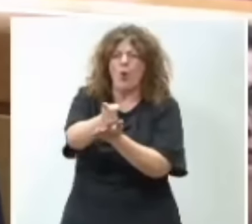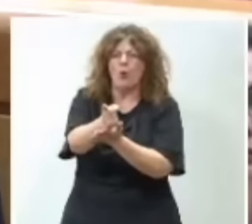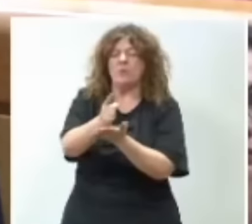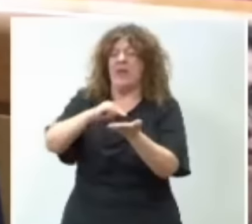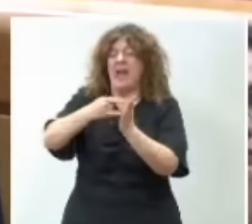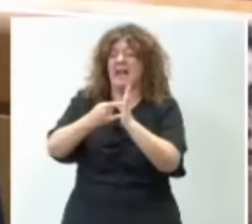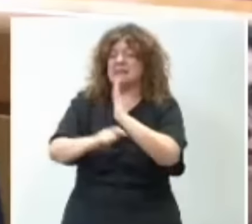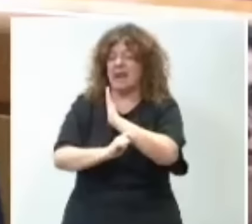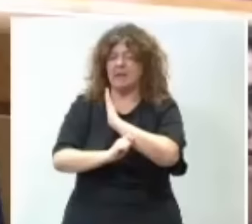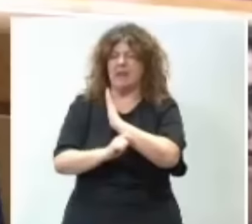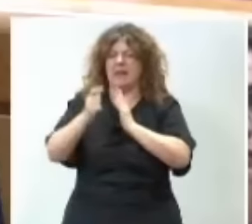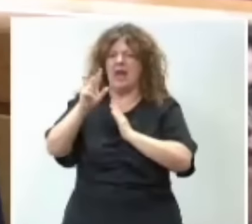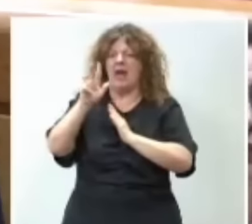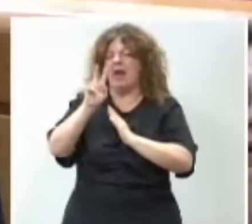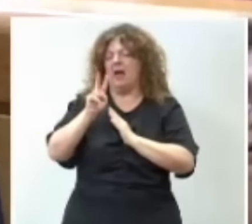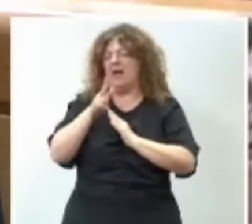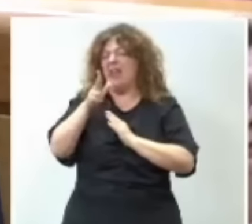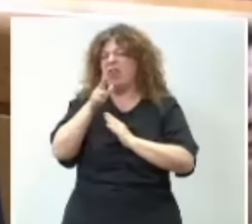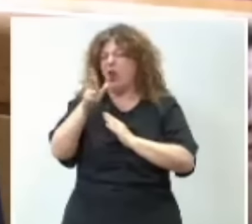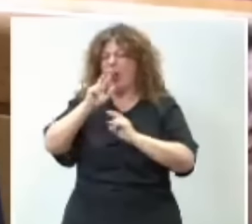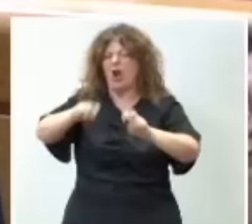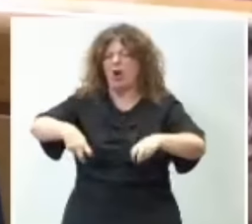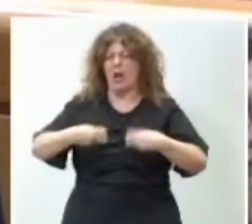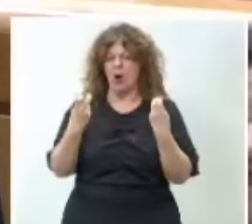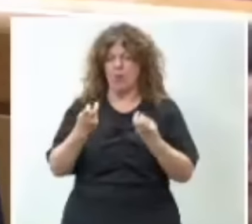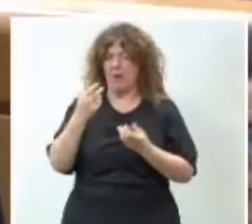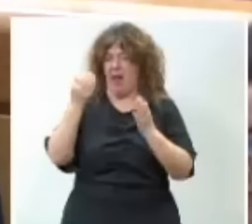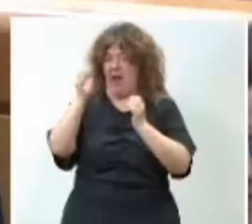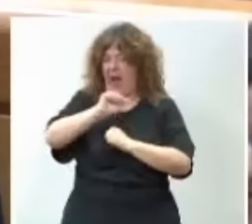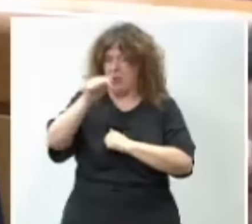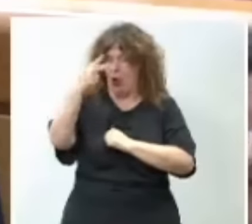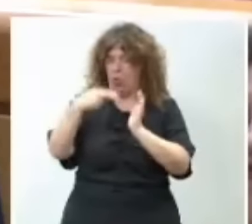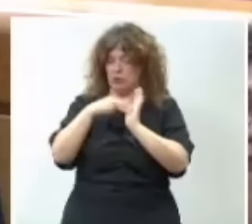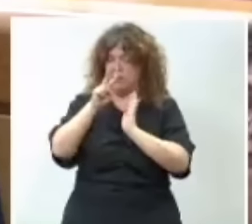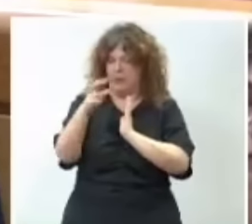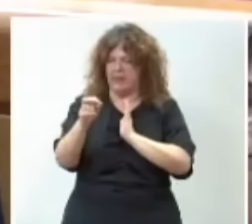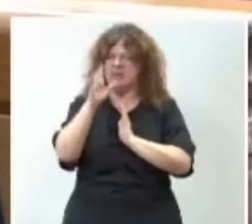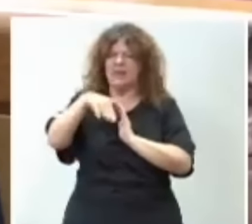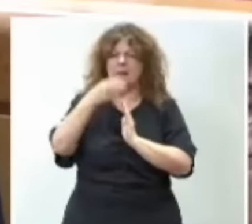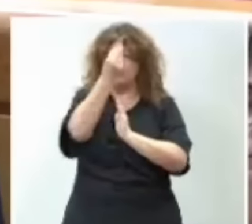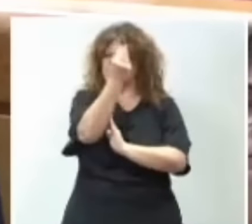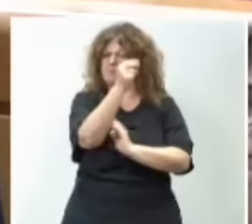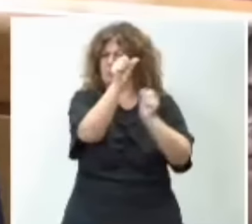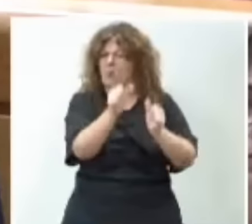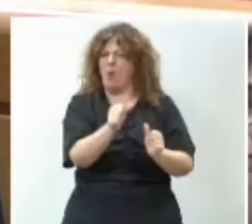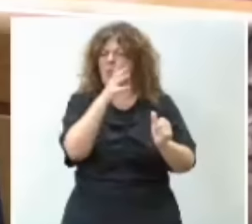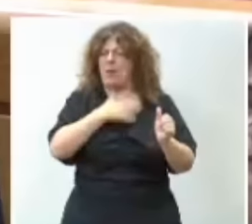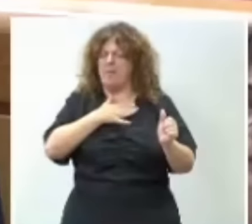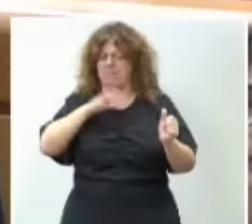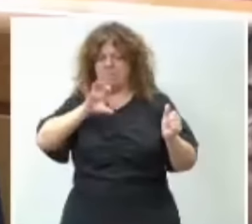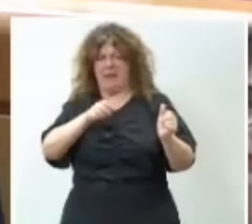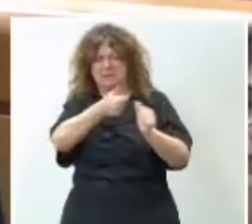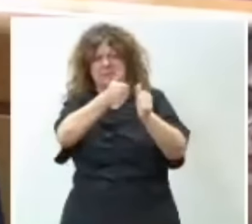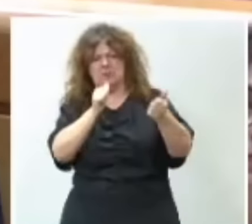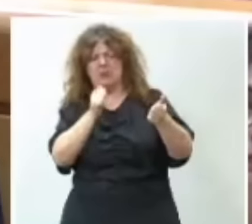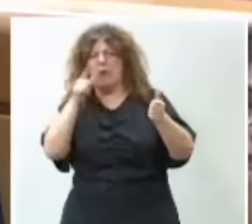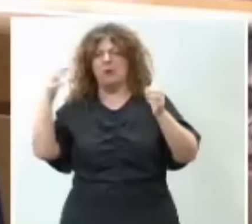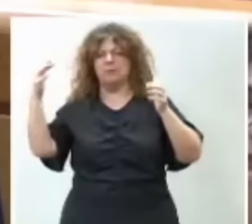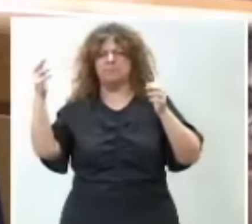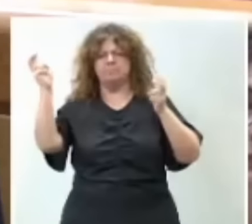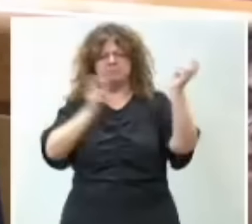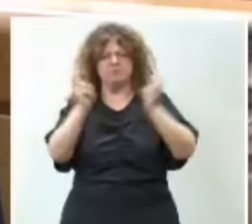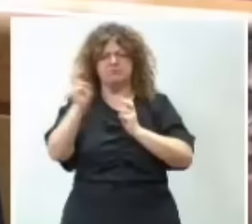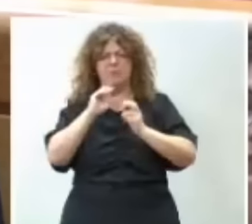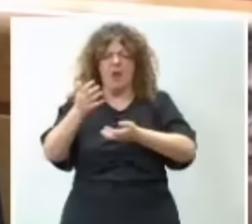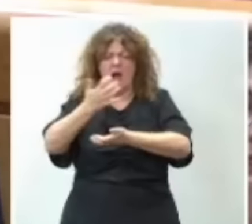hidrógeno renovable en el año 2020. Hemos sido un referente que se ha convertido, o ha convertido a nuestro país, en el primer destino inversor en